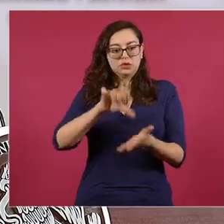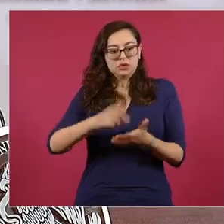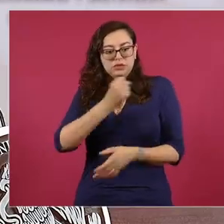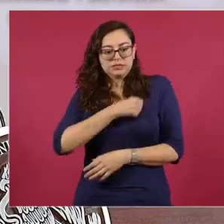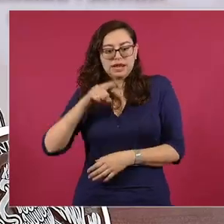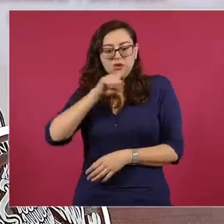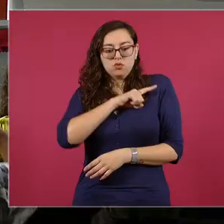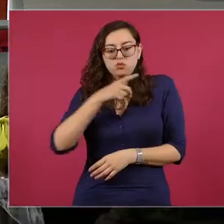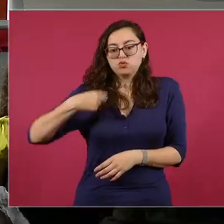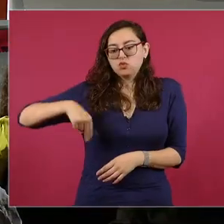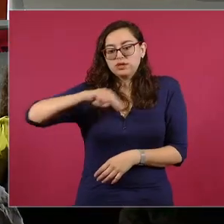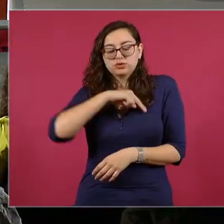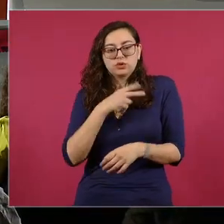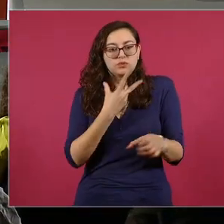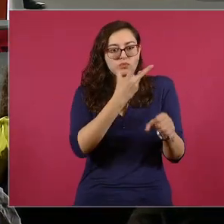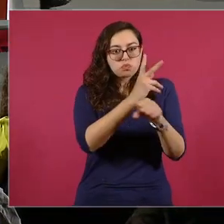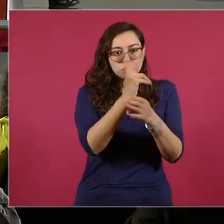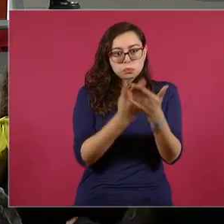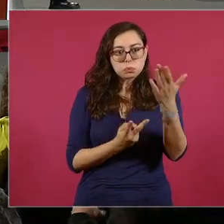es cuándo.